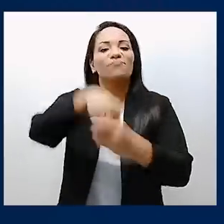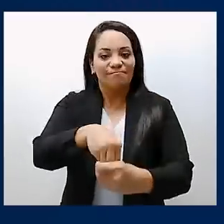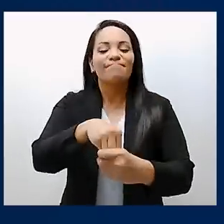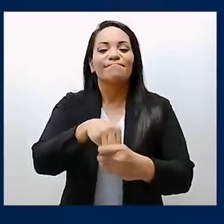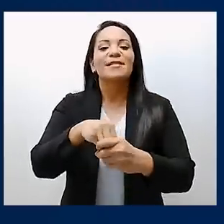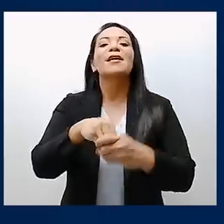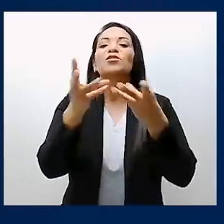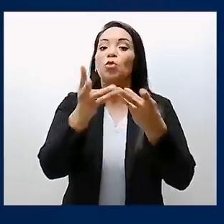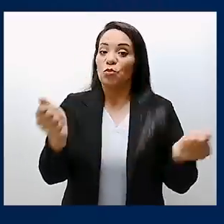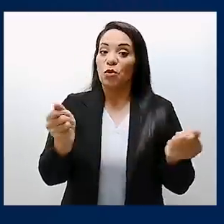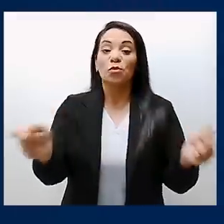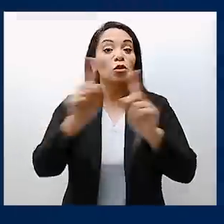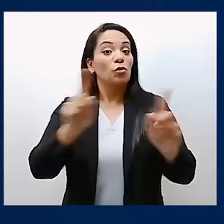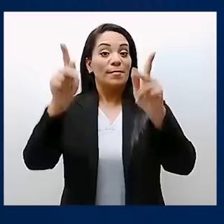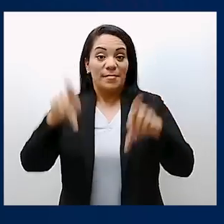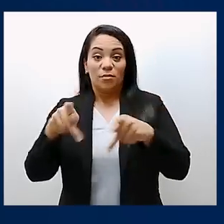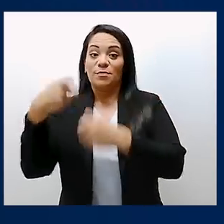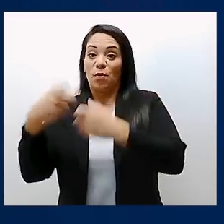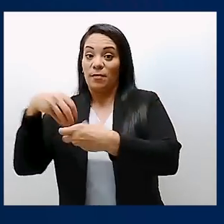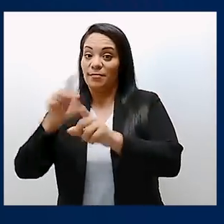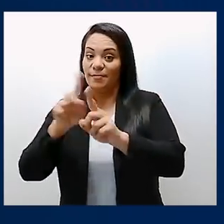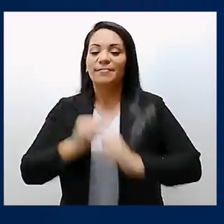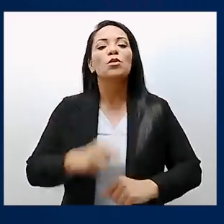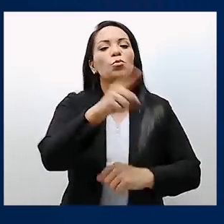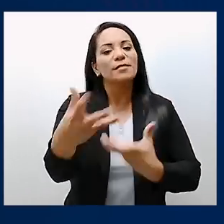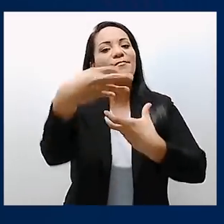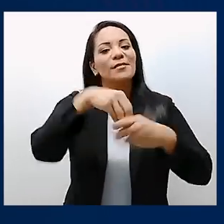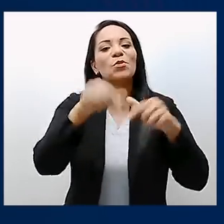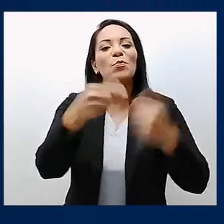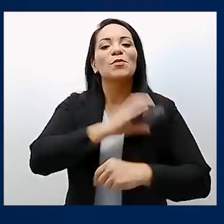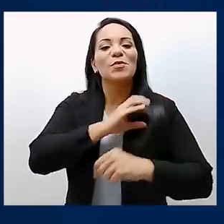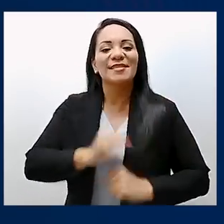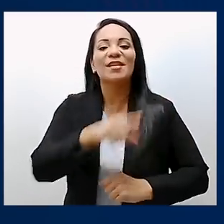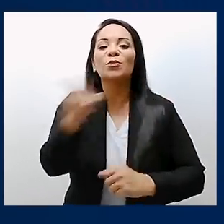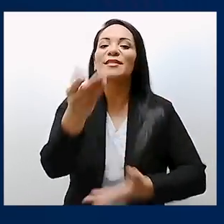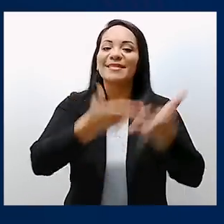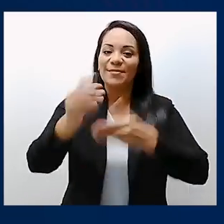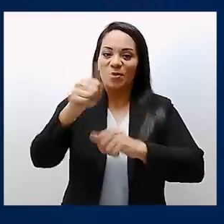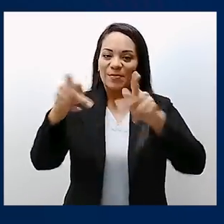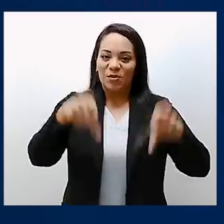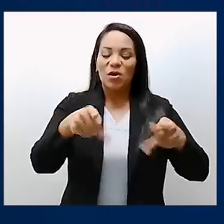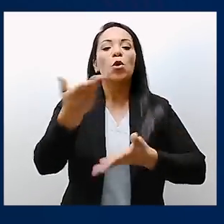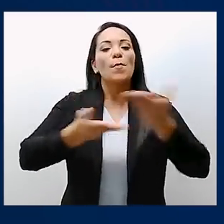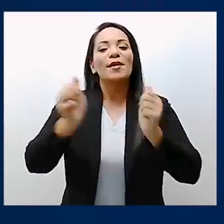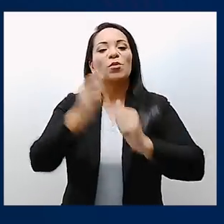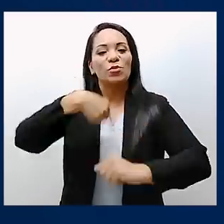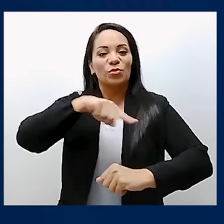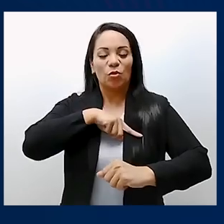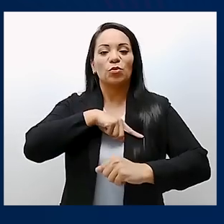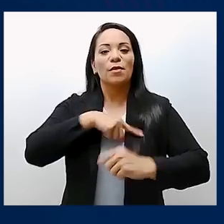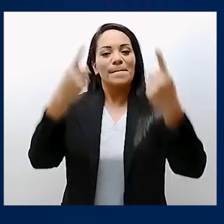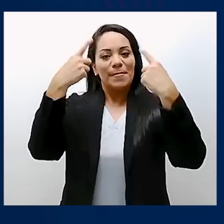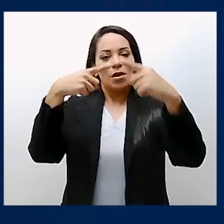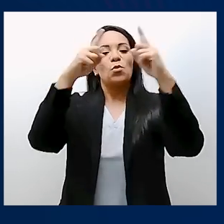la solución y no del problema Intégrese a las fuerzas de policía Sirva a los demás y coopere con nosotros en el